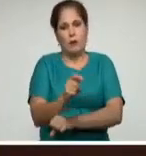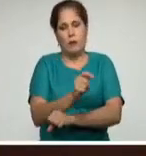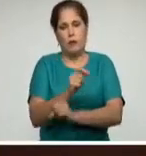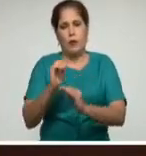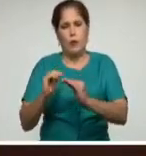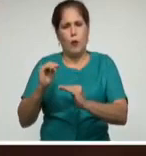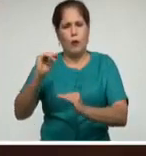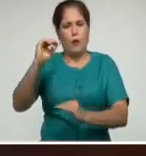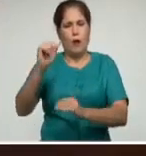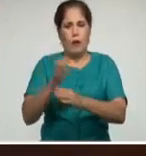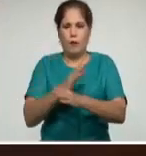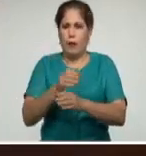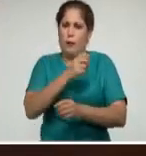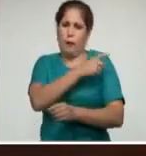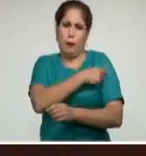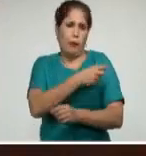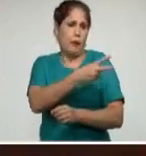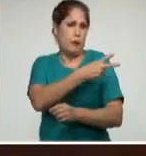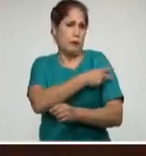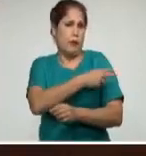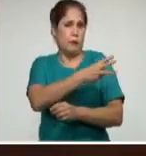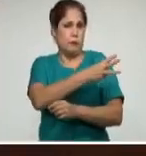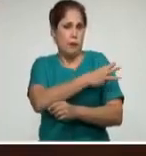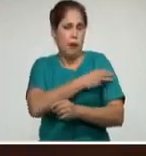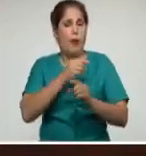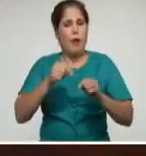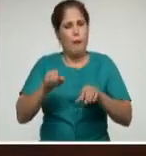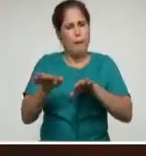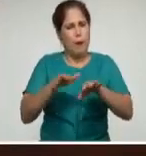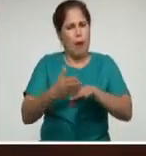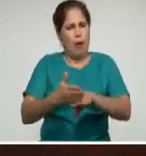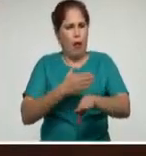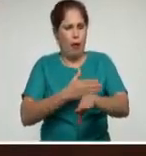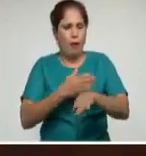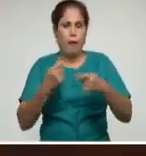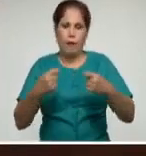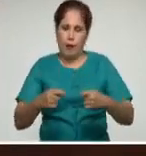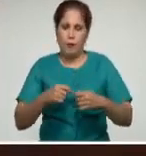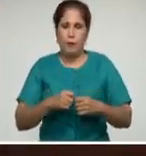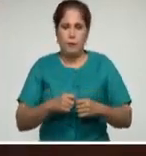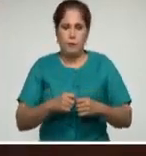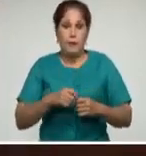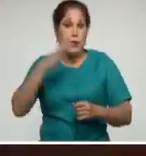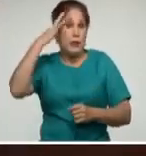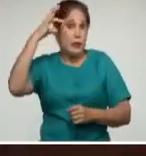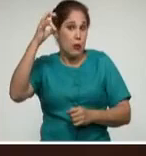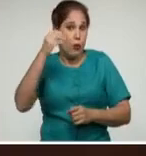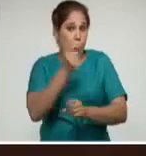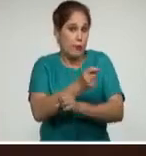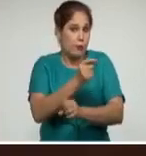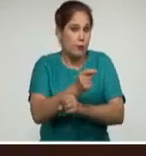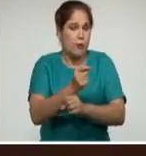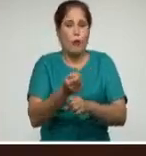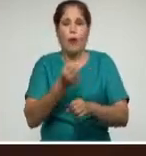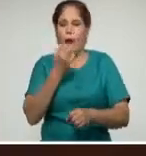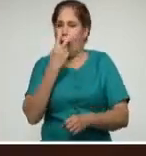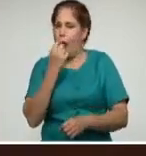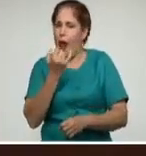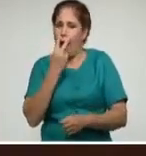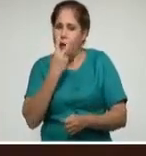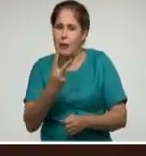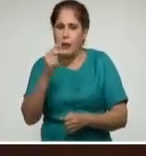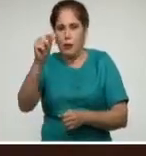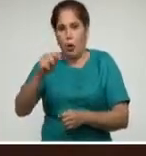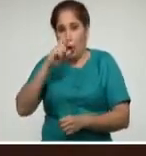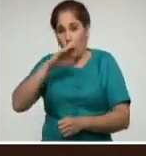niveles educativos con aquellas herramientas psicopedagógicas que son necesarias para atender las consecuencias del confinamiento